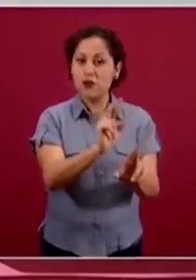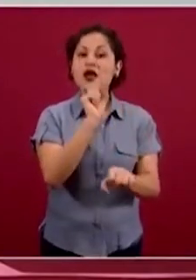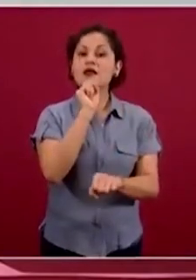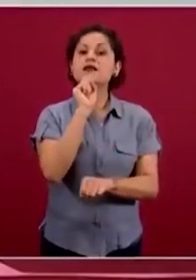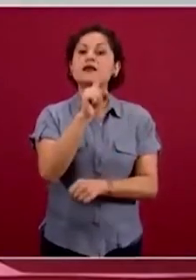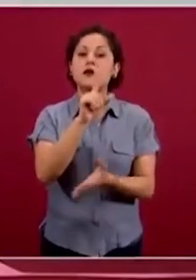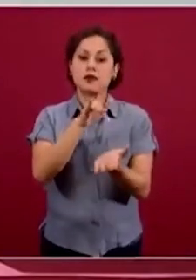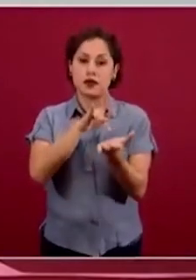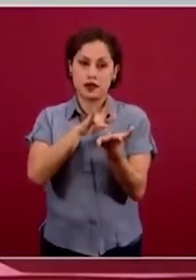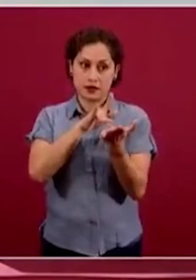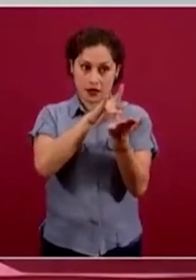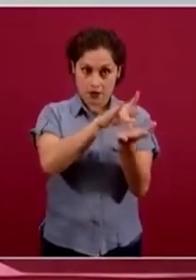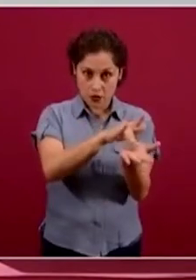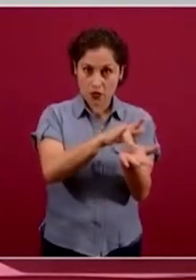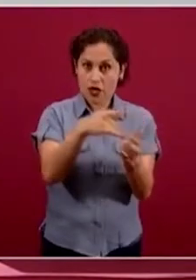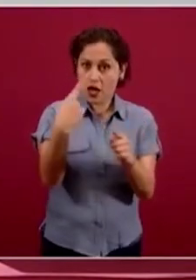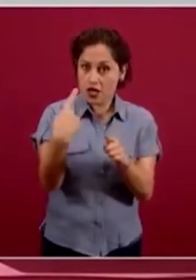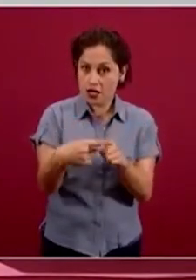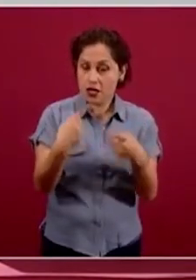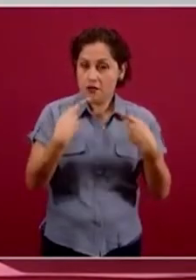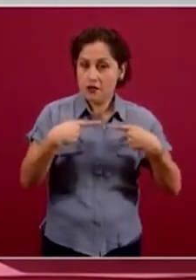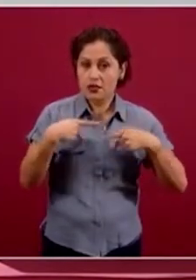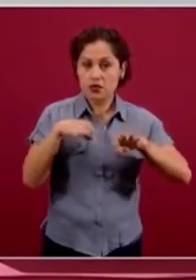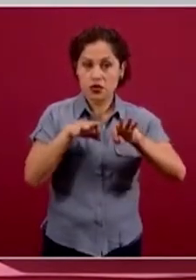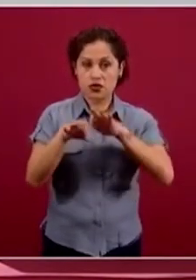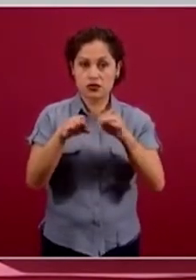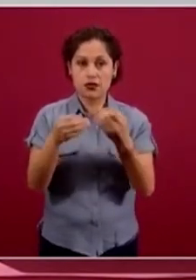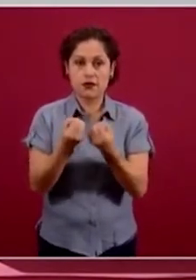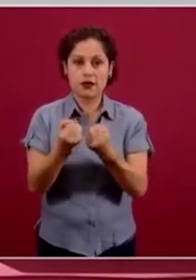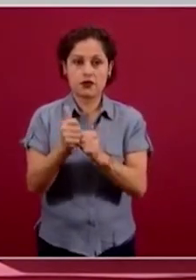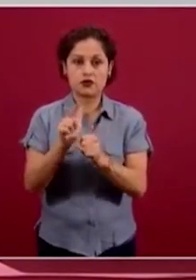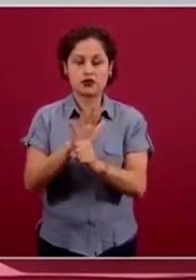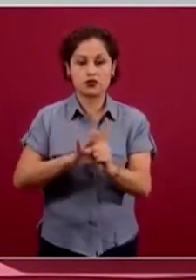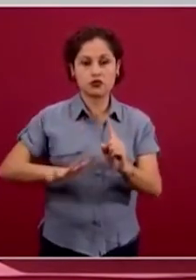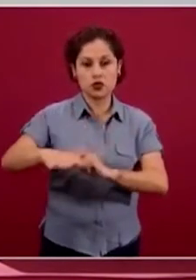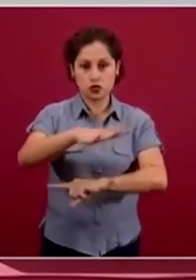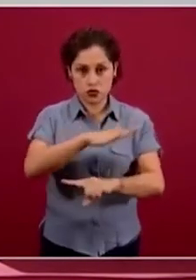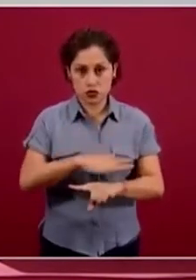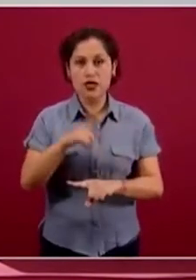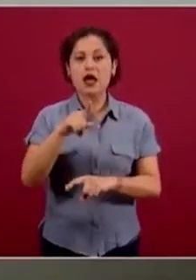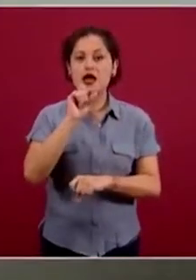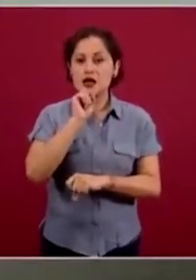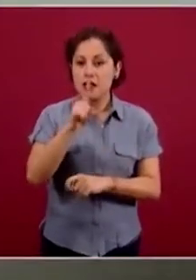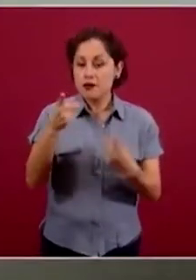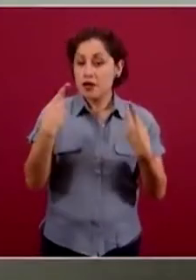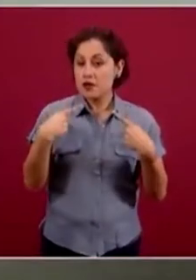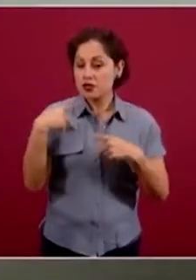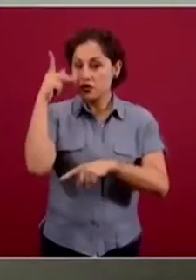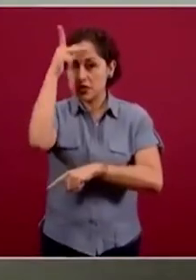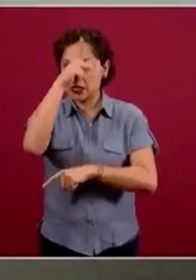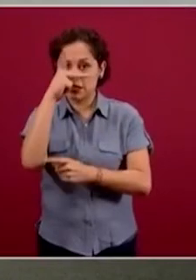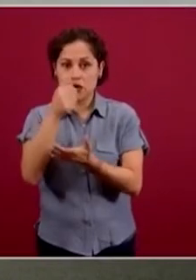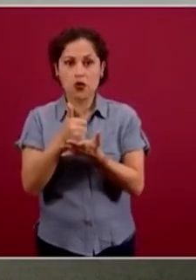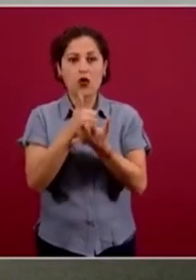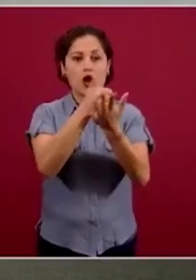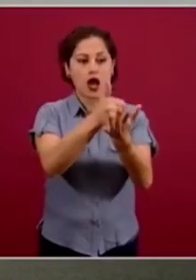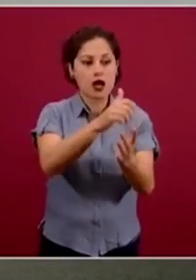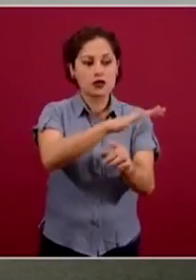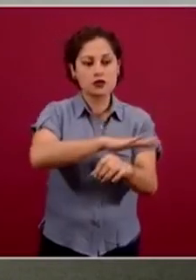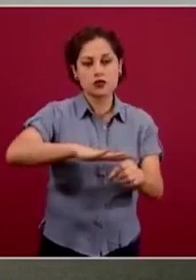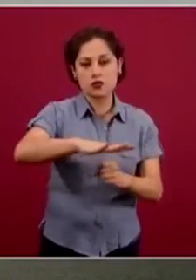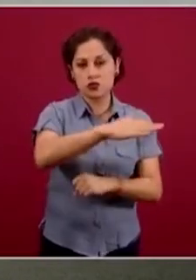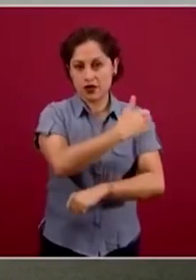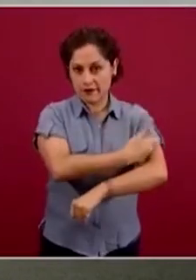parte de trabajo social, por parte del equipo de salud mental y en aquellas instituciones donde así